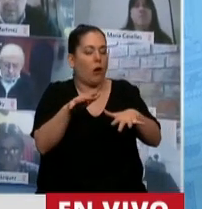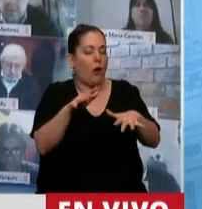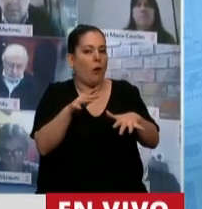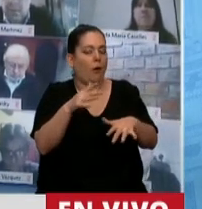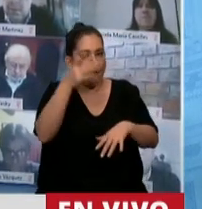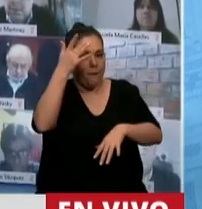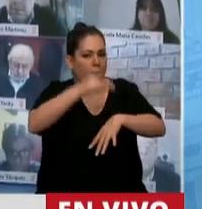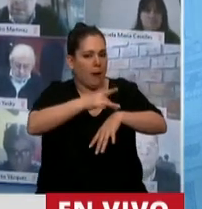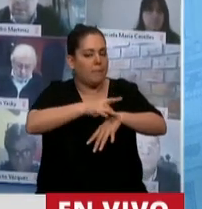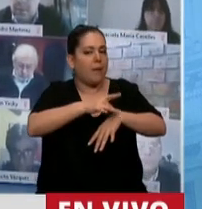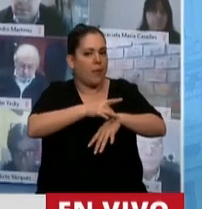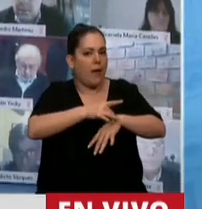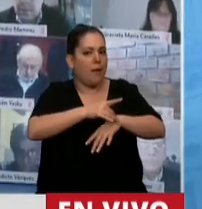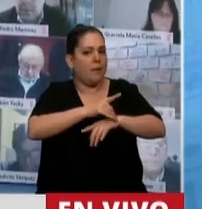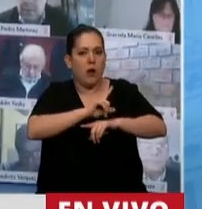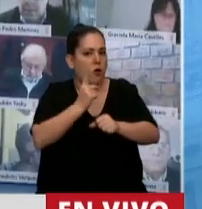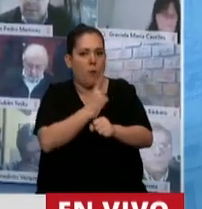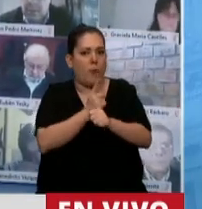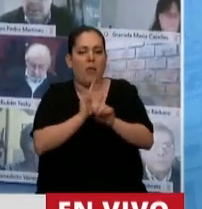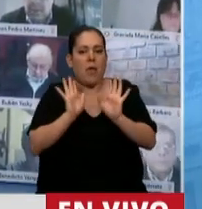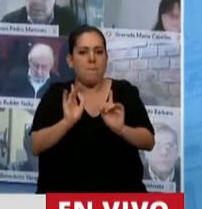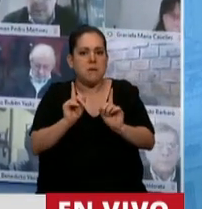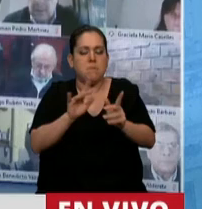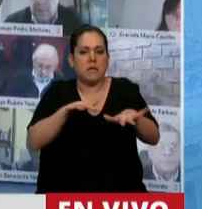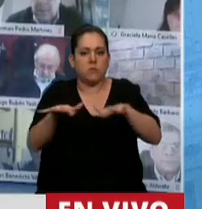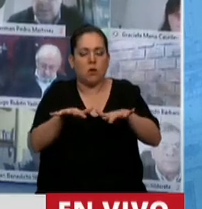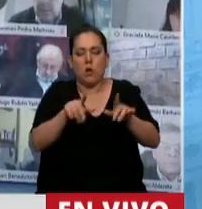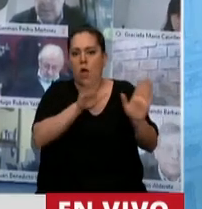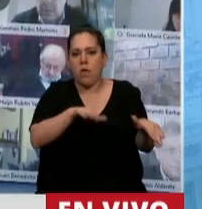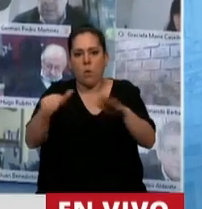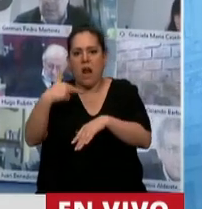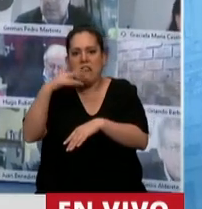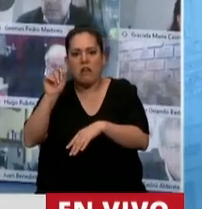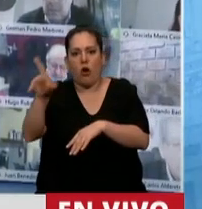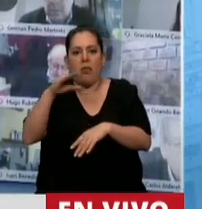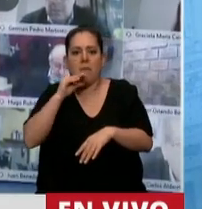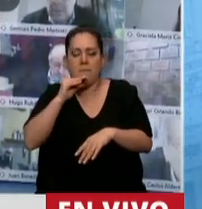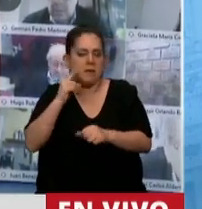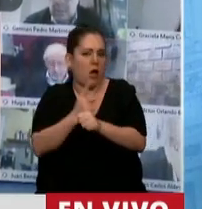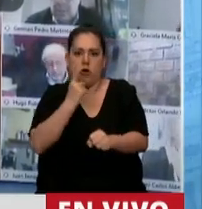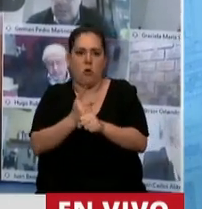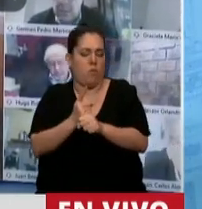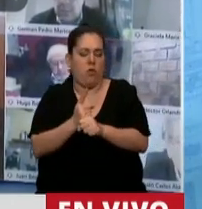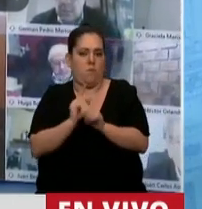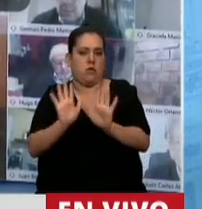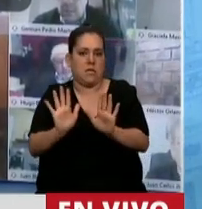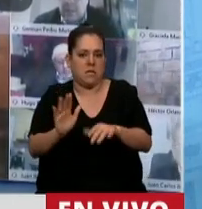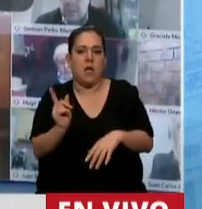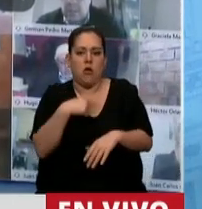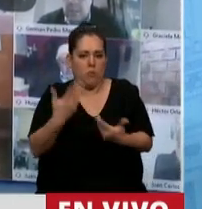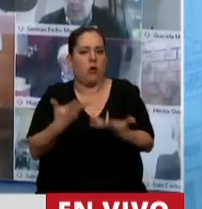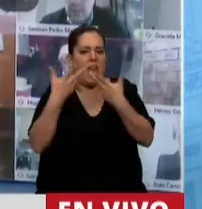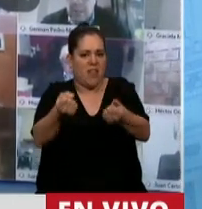no le puede pasar a Toto lo mismo, no lo podemos permitir por ninguno de nuestros hijos, y porque somos